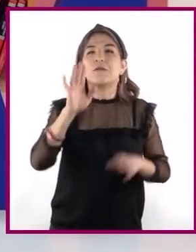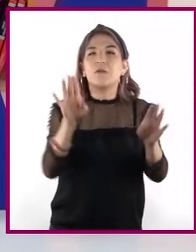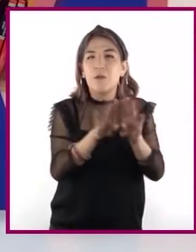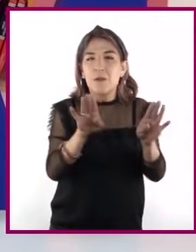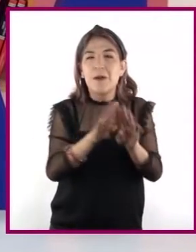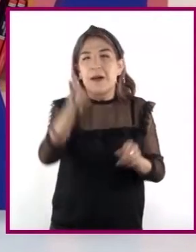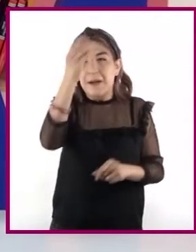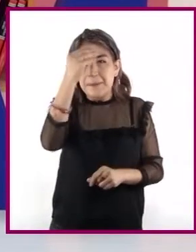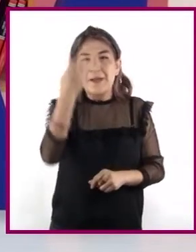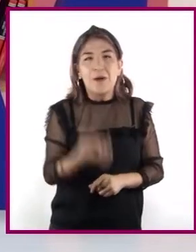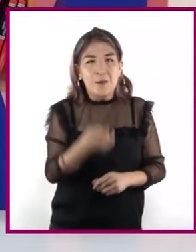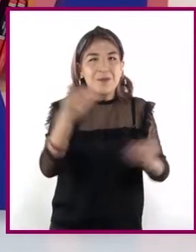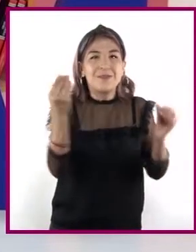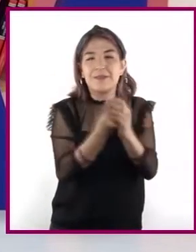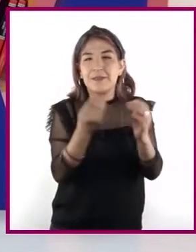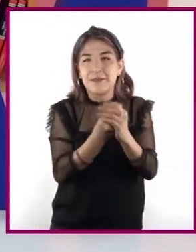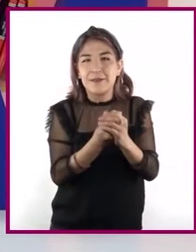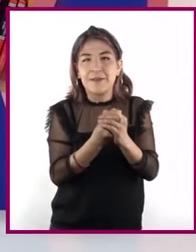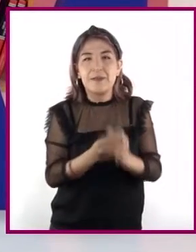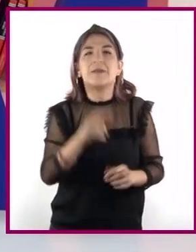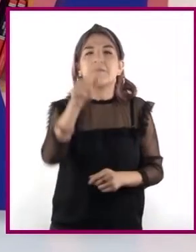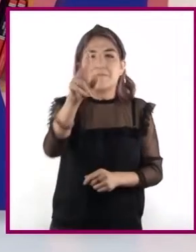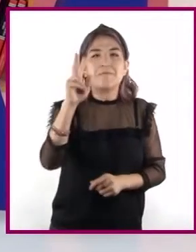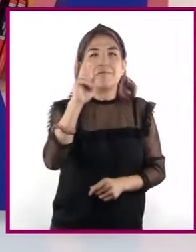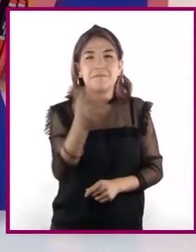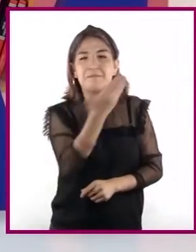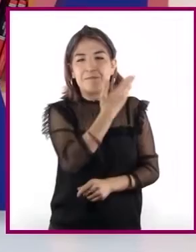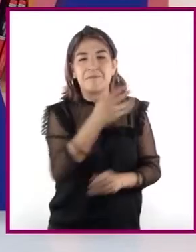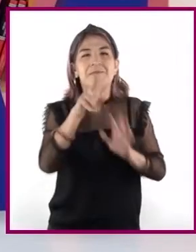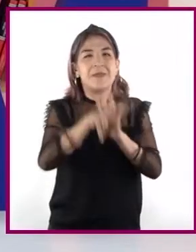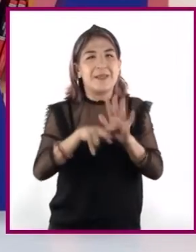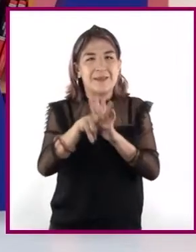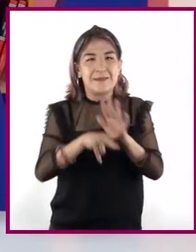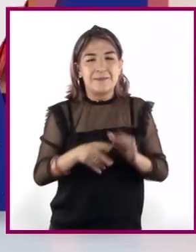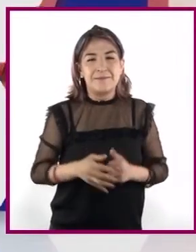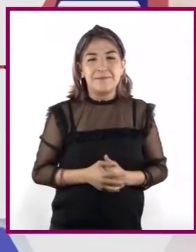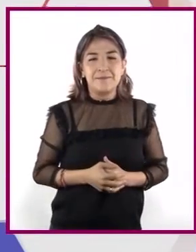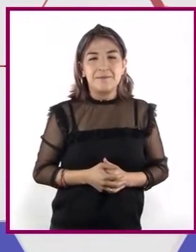tratado en esta sesión, los invito a ver el siguiente video.